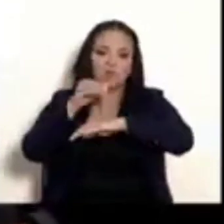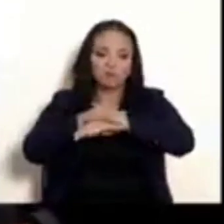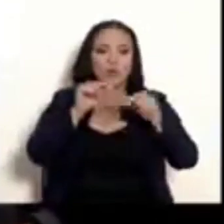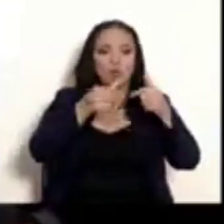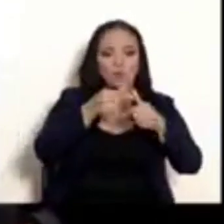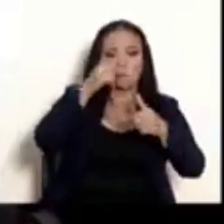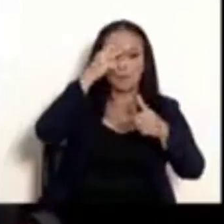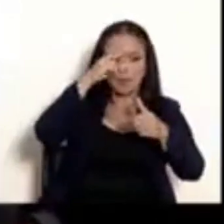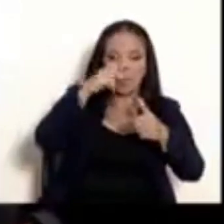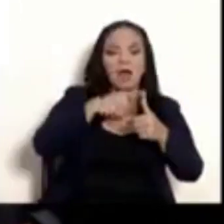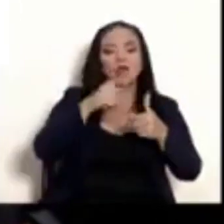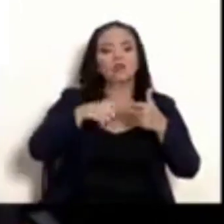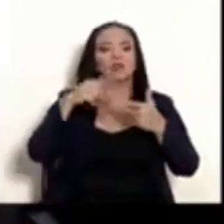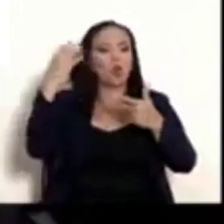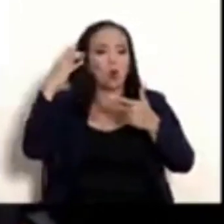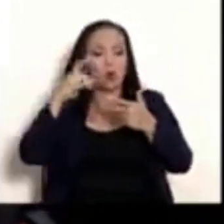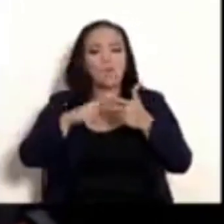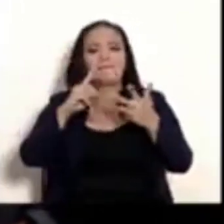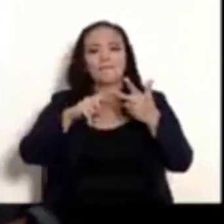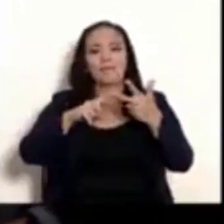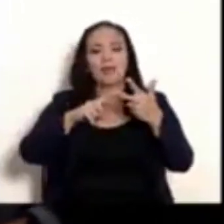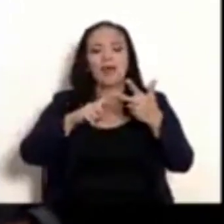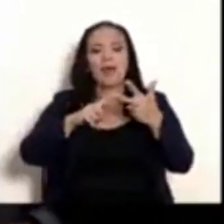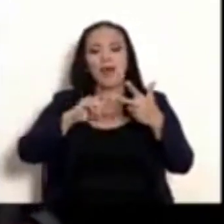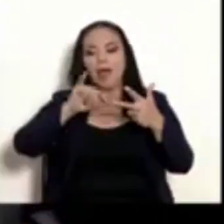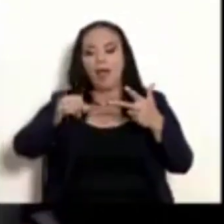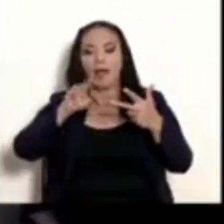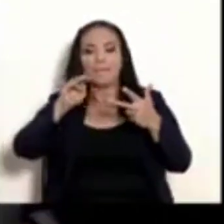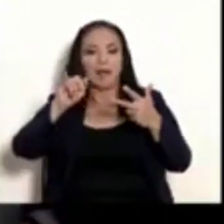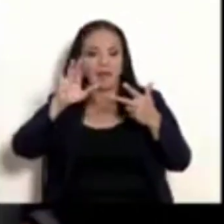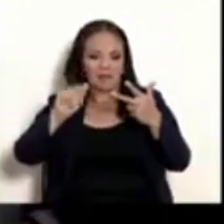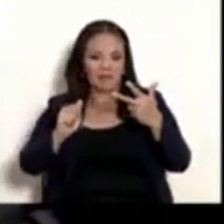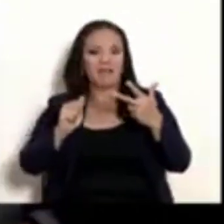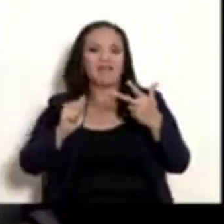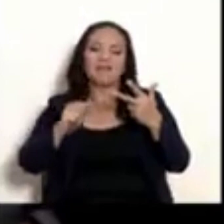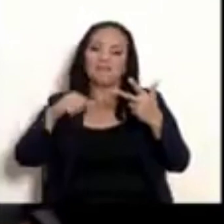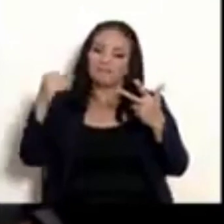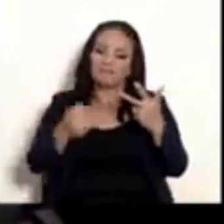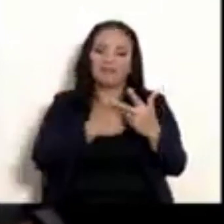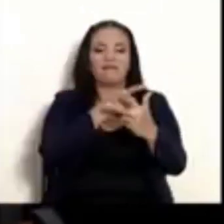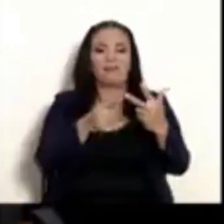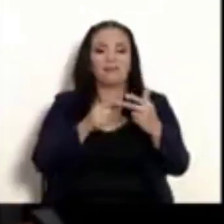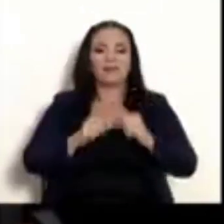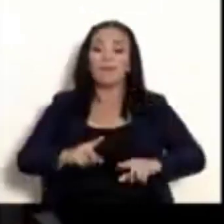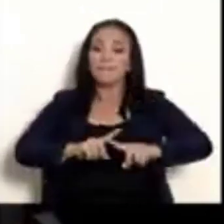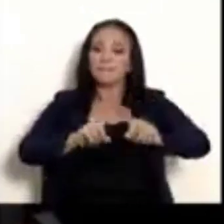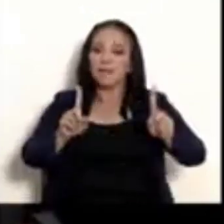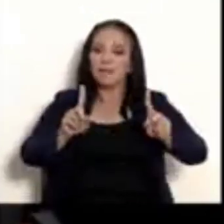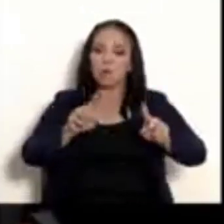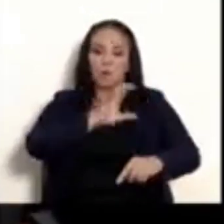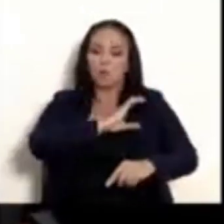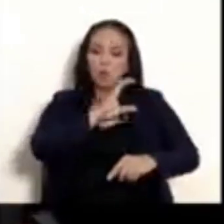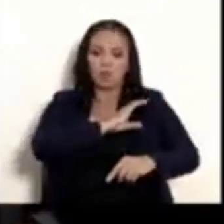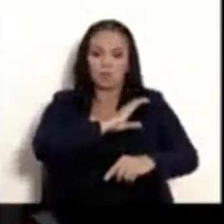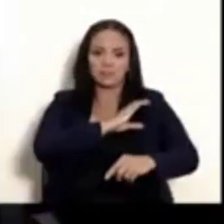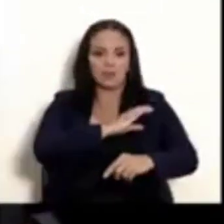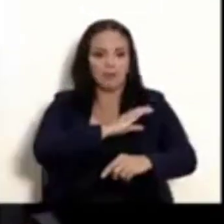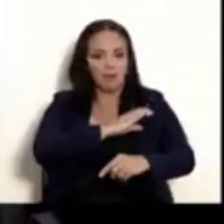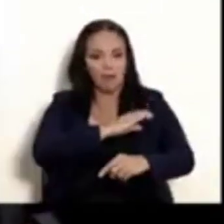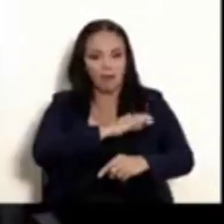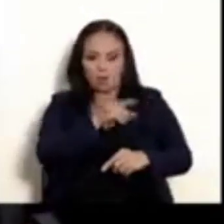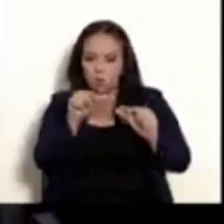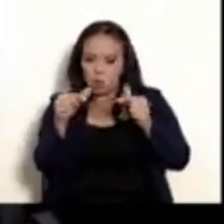colombianos y jamaiquinos. Nuestros héroes de azul siguen adelante en esta lucha y son